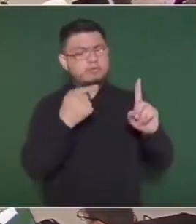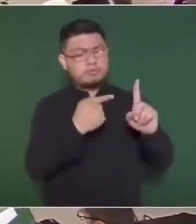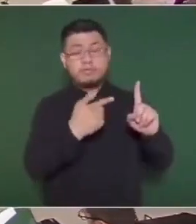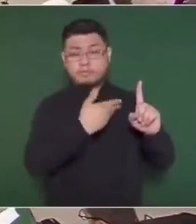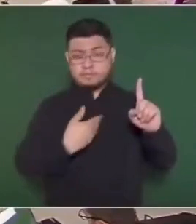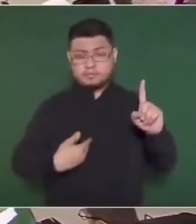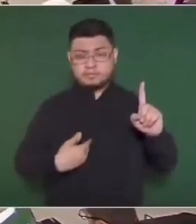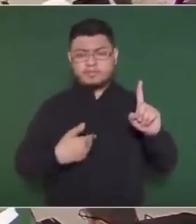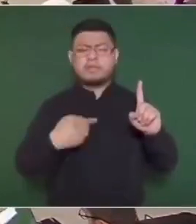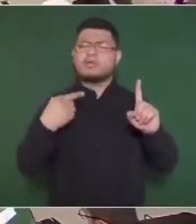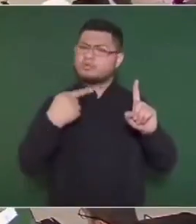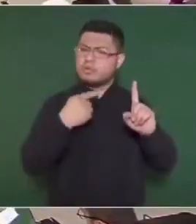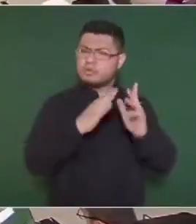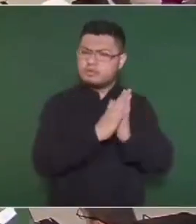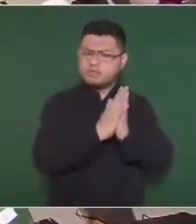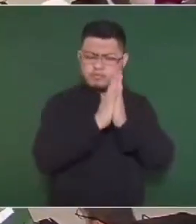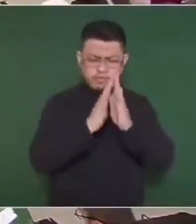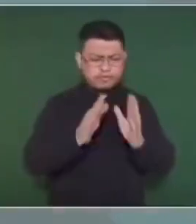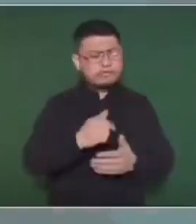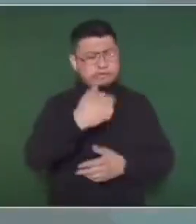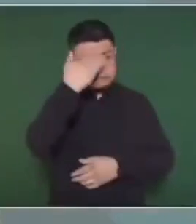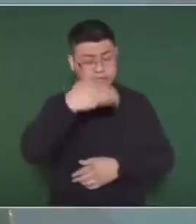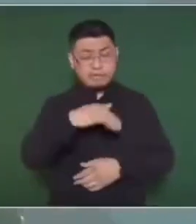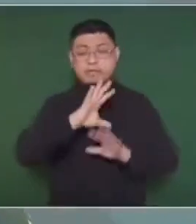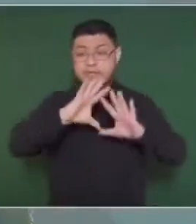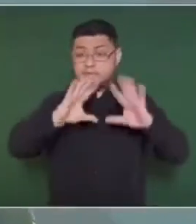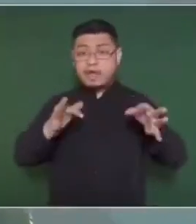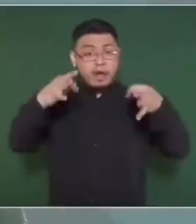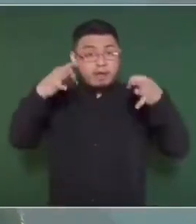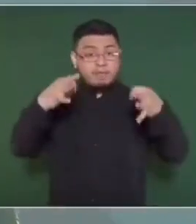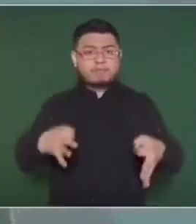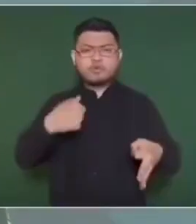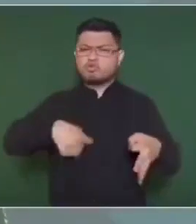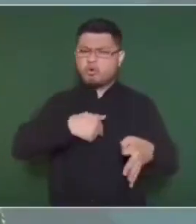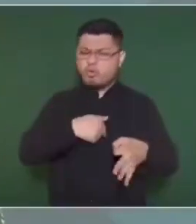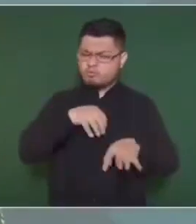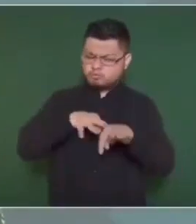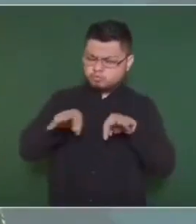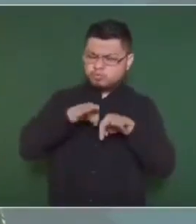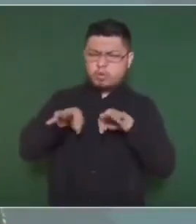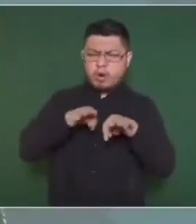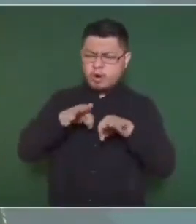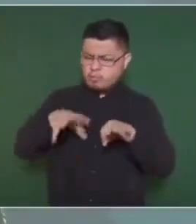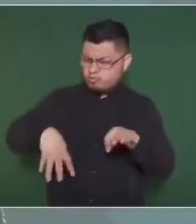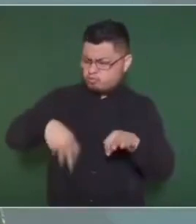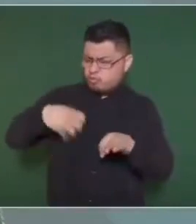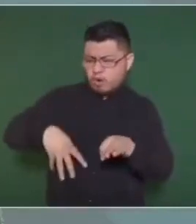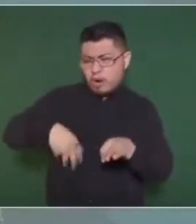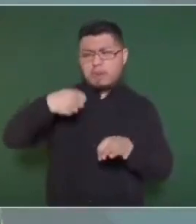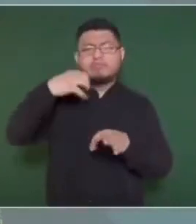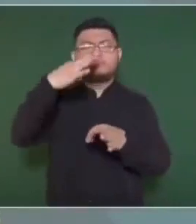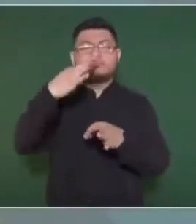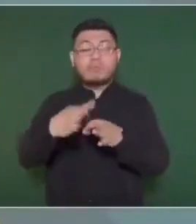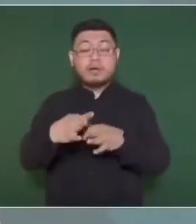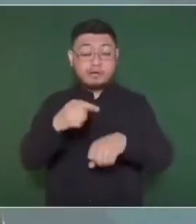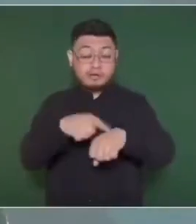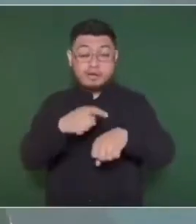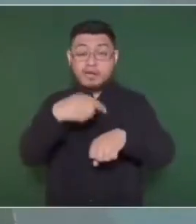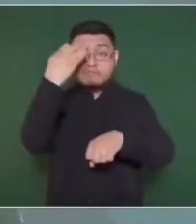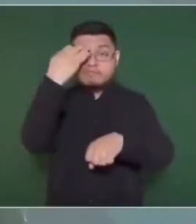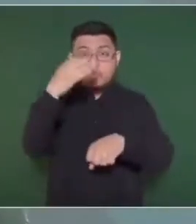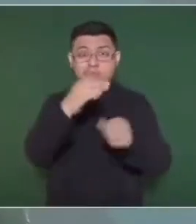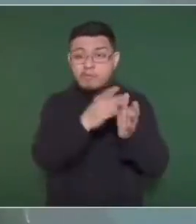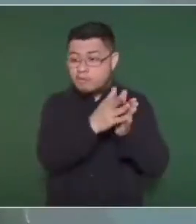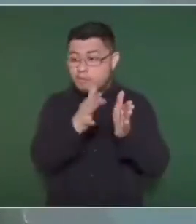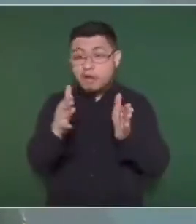presidente que estamos listos y que hemos trabajado muchísimo para llegar a este día. El plazo se cumplió y hemos